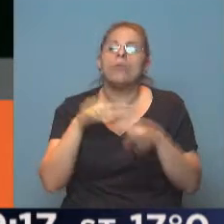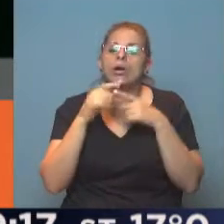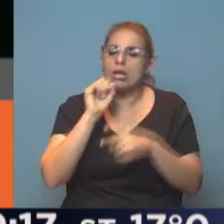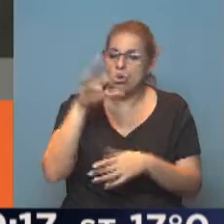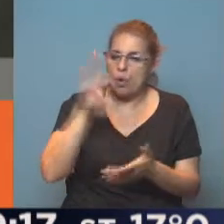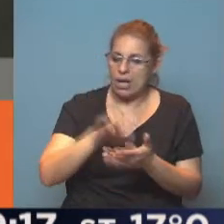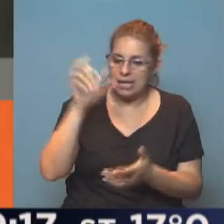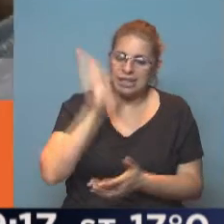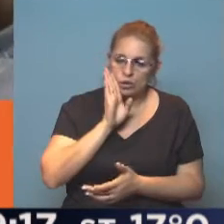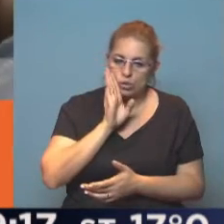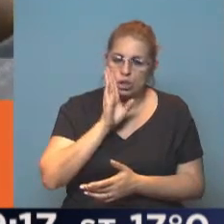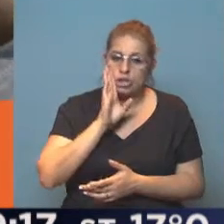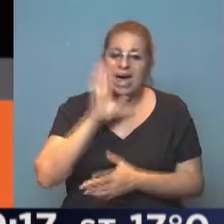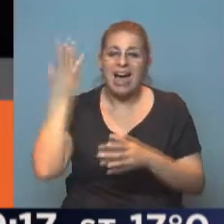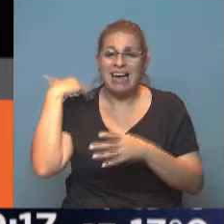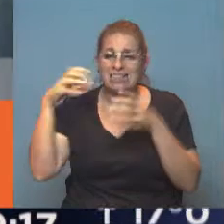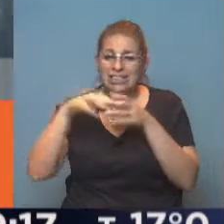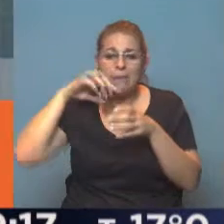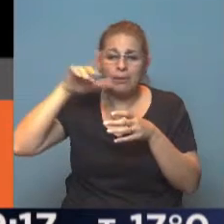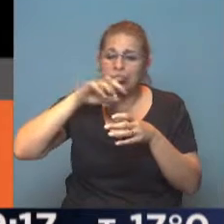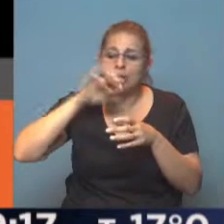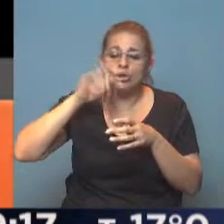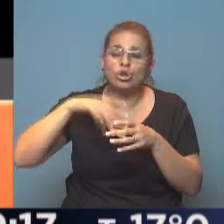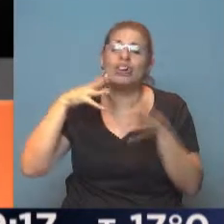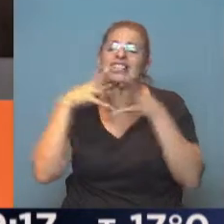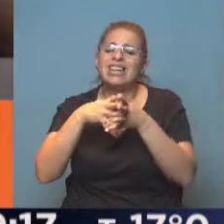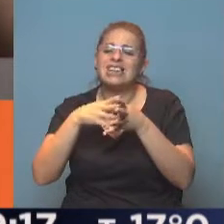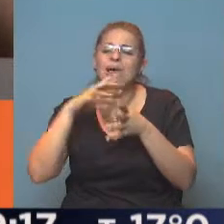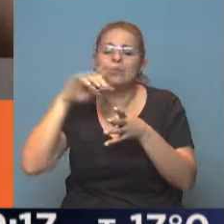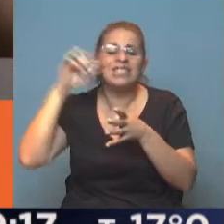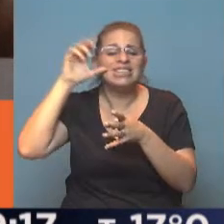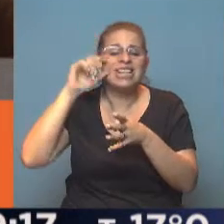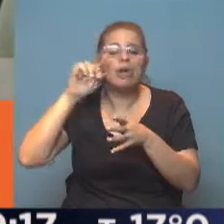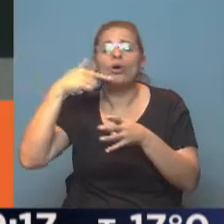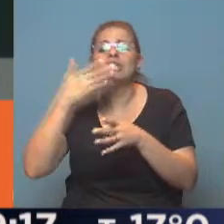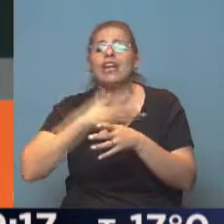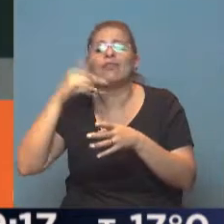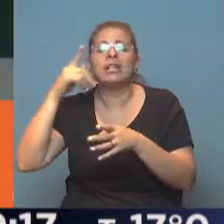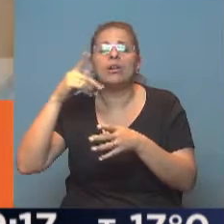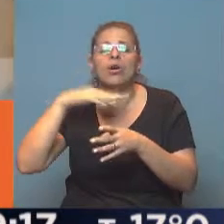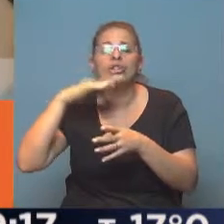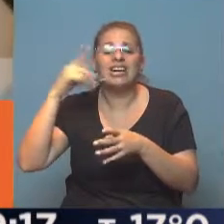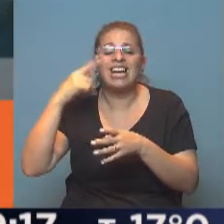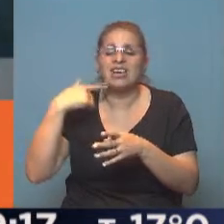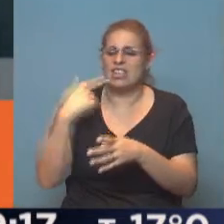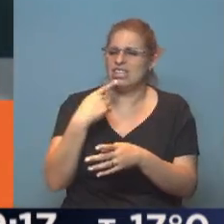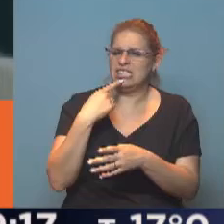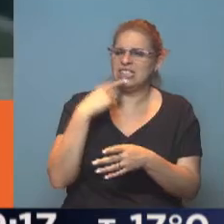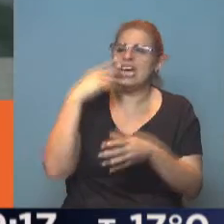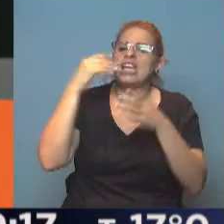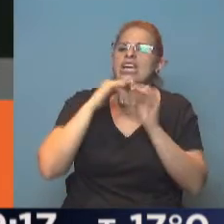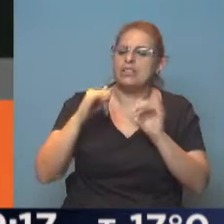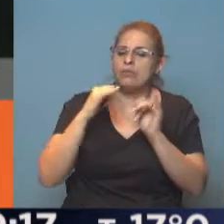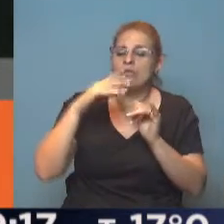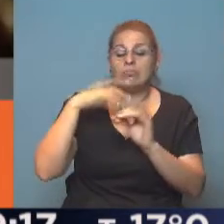Unidos. Con pelotón, llevaba a la pantalla la locura de la guerra de Vietnam. En JFK exponía lo poco creíble del informe Warren